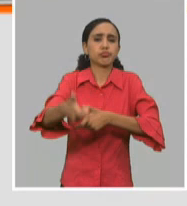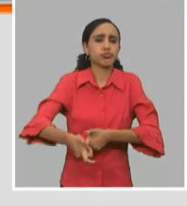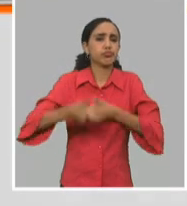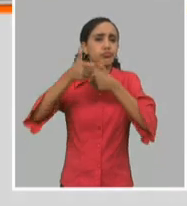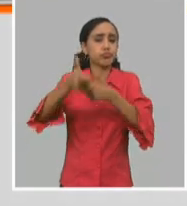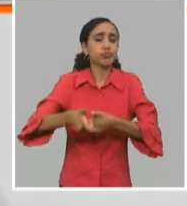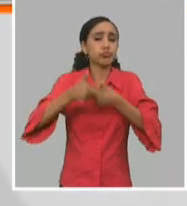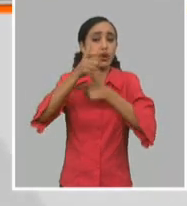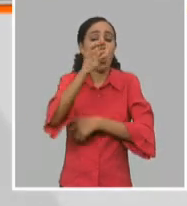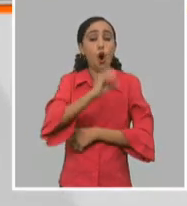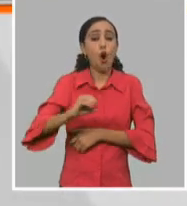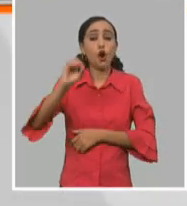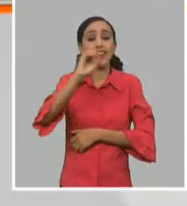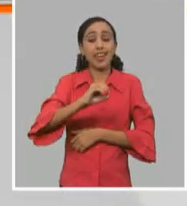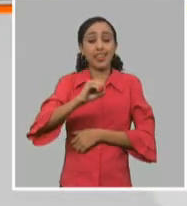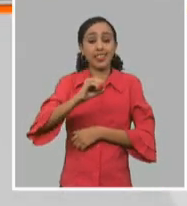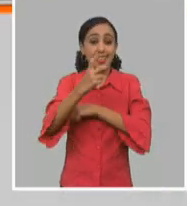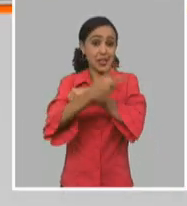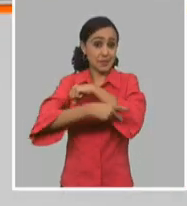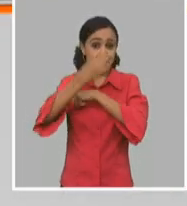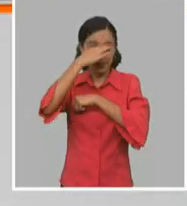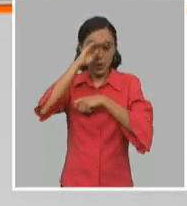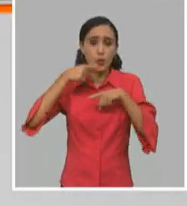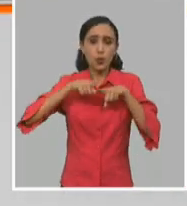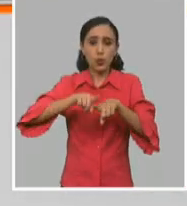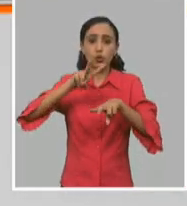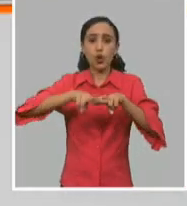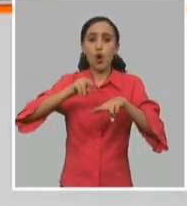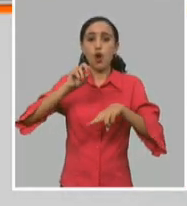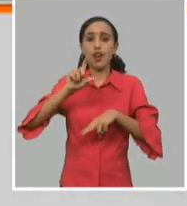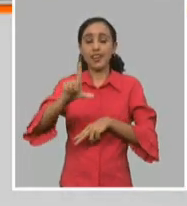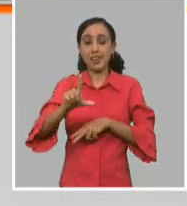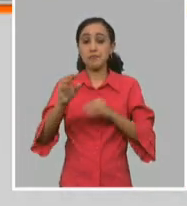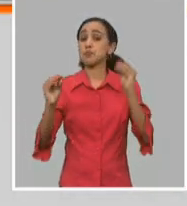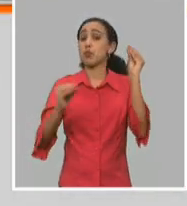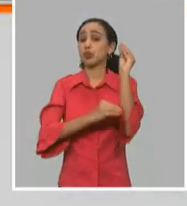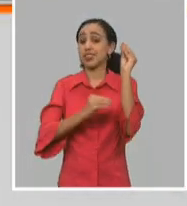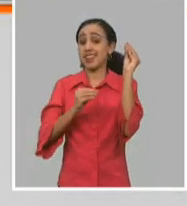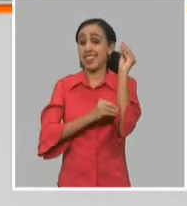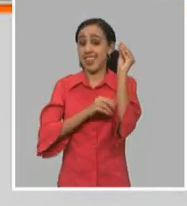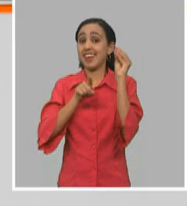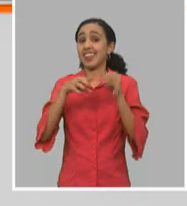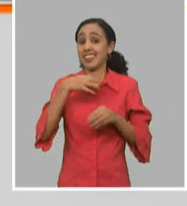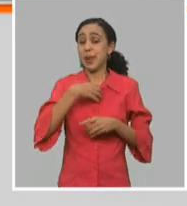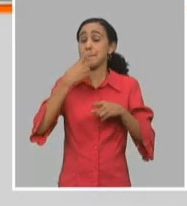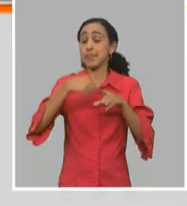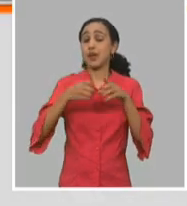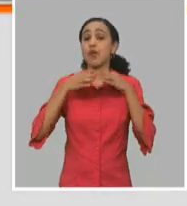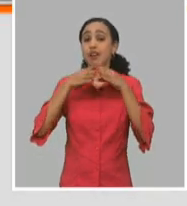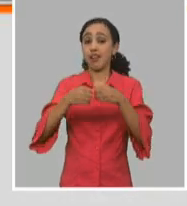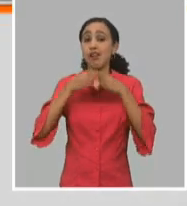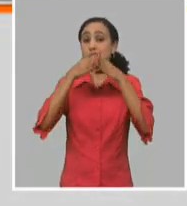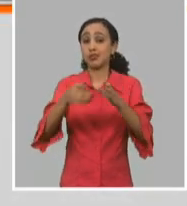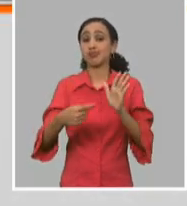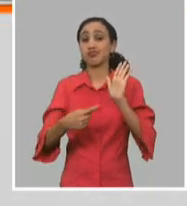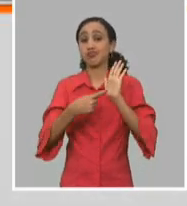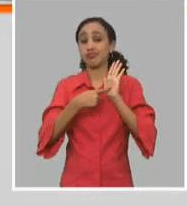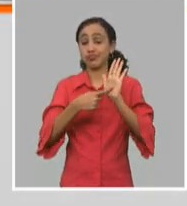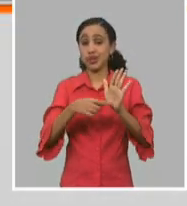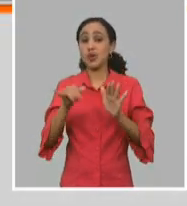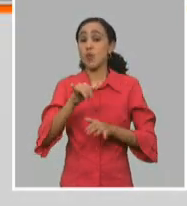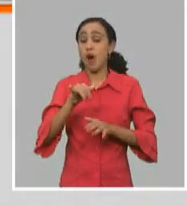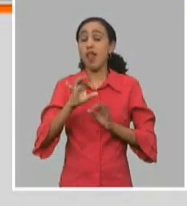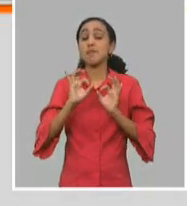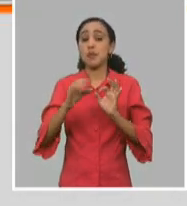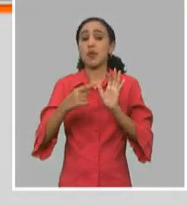oriente del país, junto con Holguín, con las potencialidades que tiene, pero Granma ha demostrado y fue lo que lo llevó a la sede el 26 de